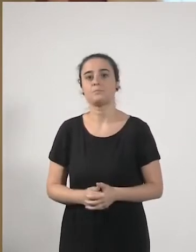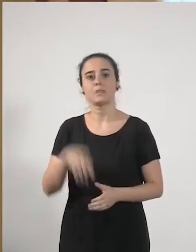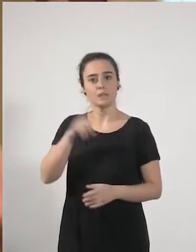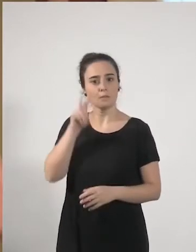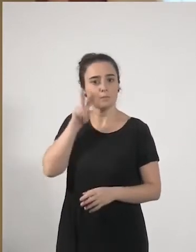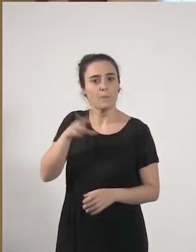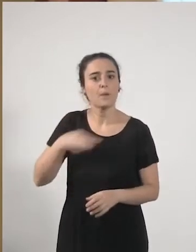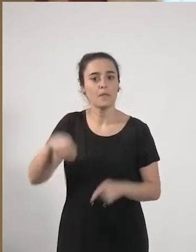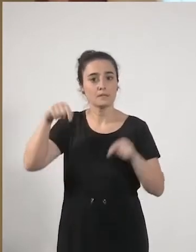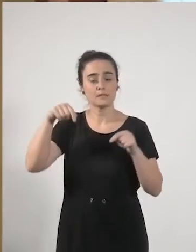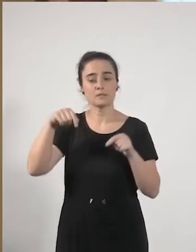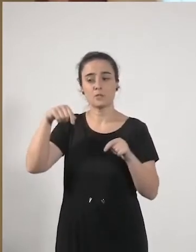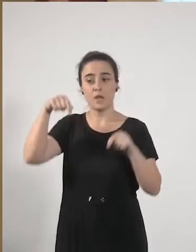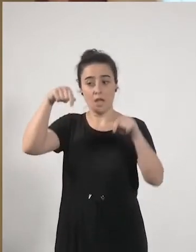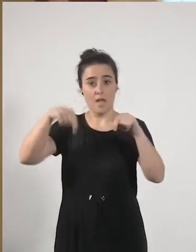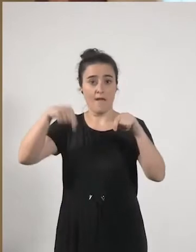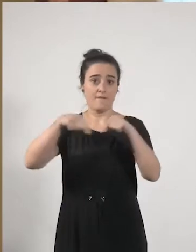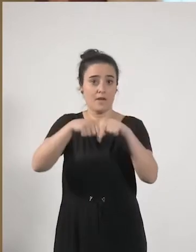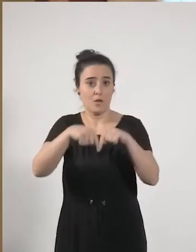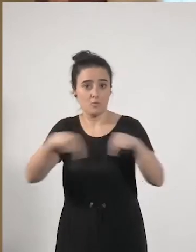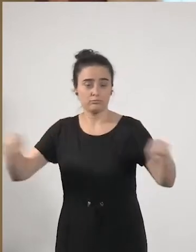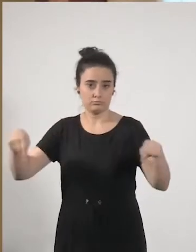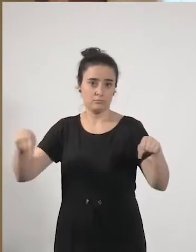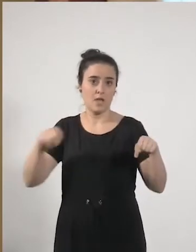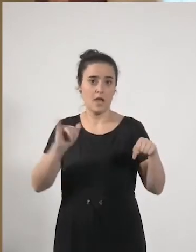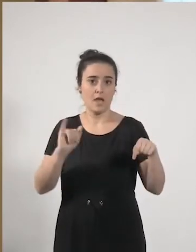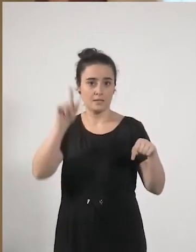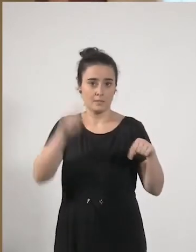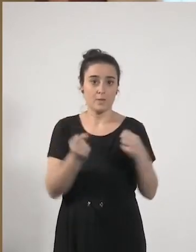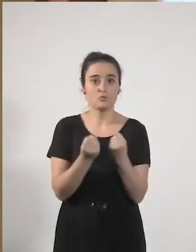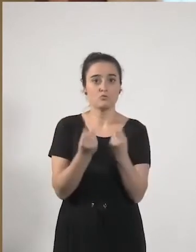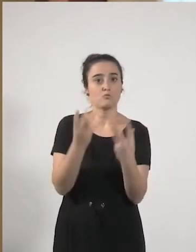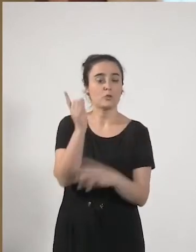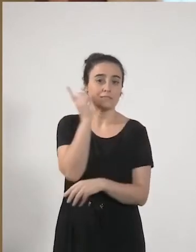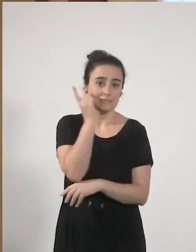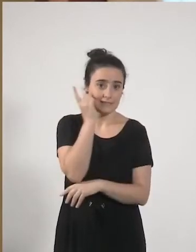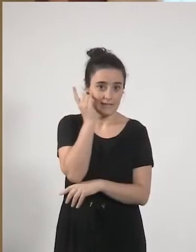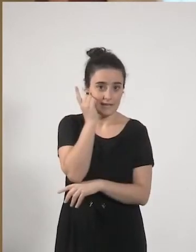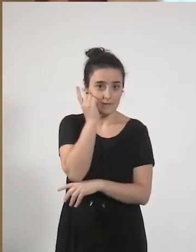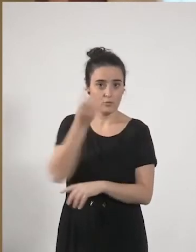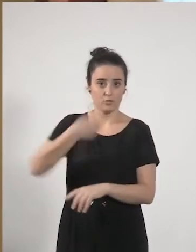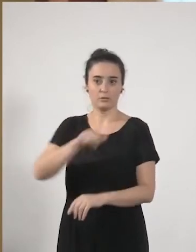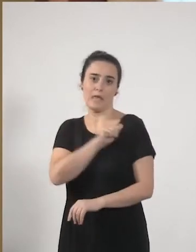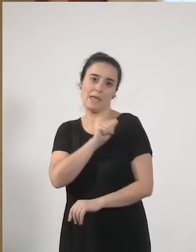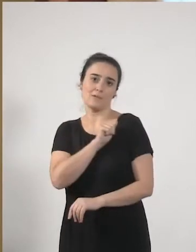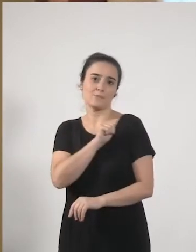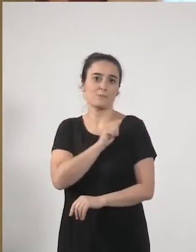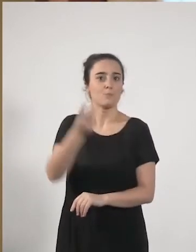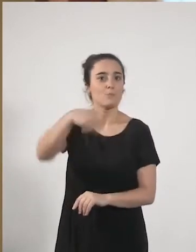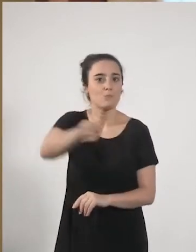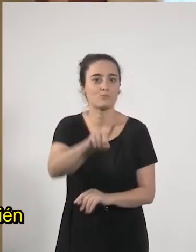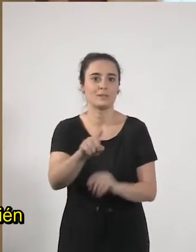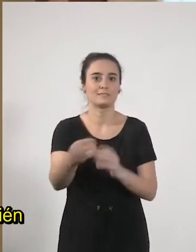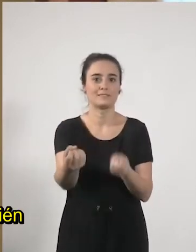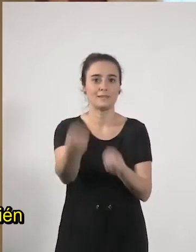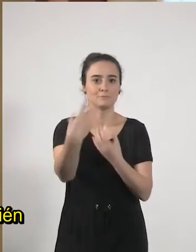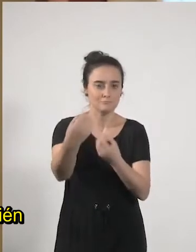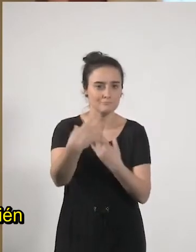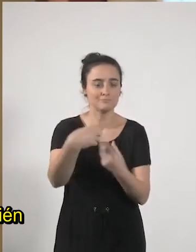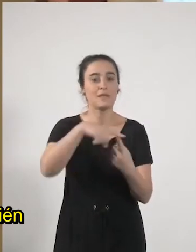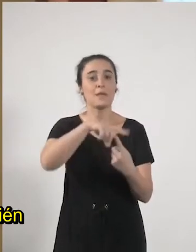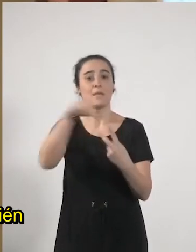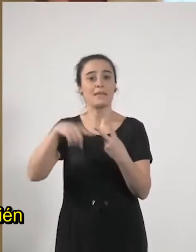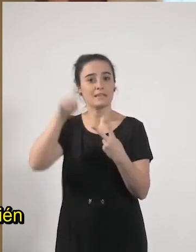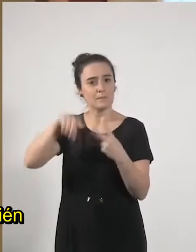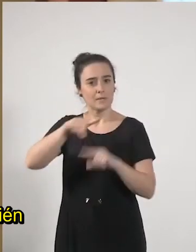en el footer de este visor tanto el número de teléfono en el que estamos esperando vuestras aportaciones como una